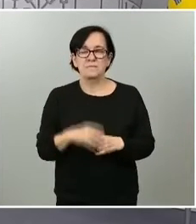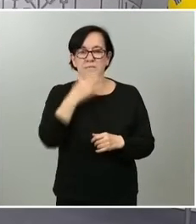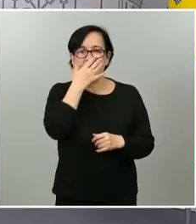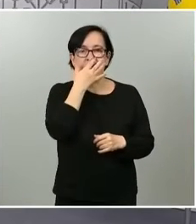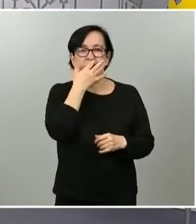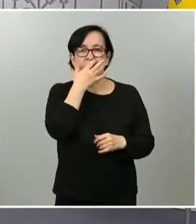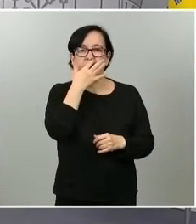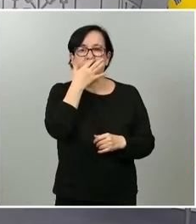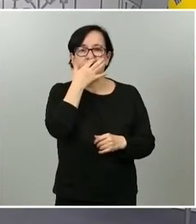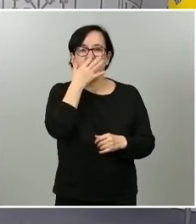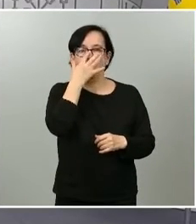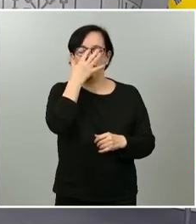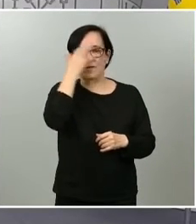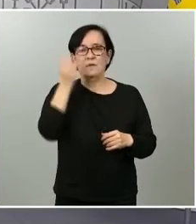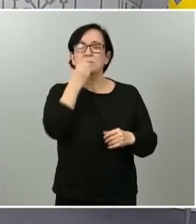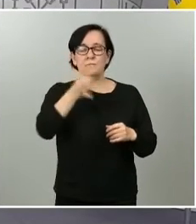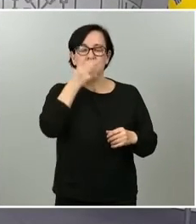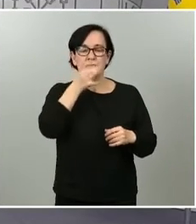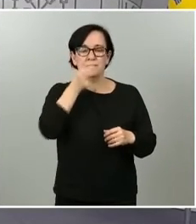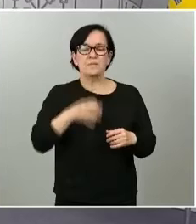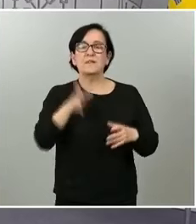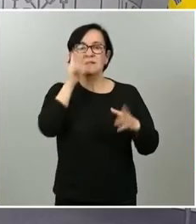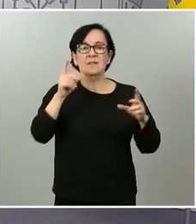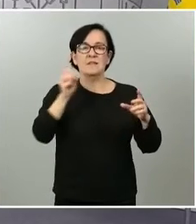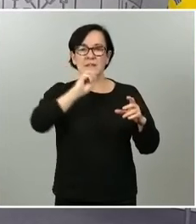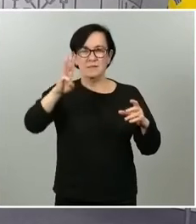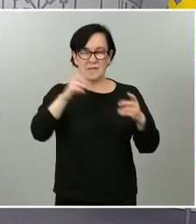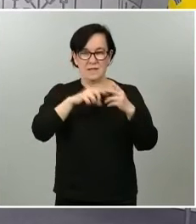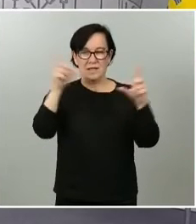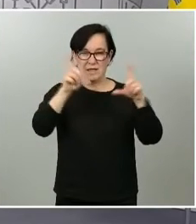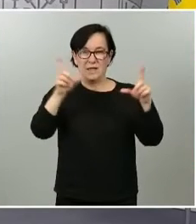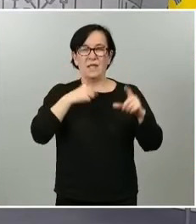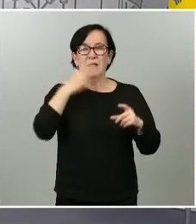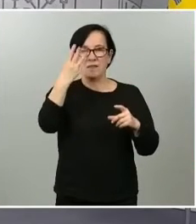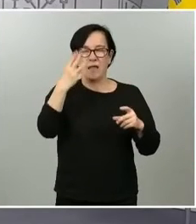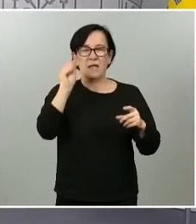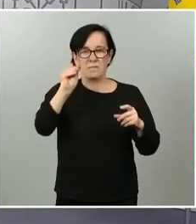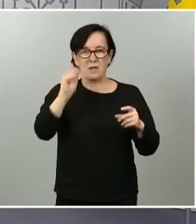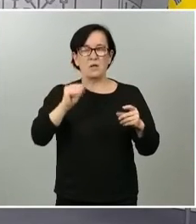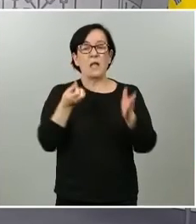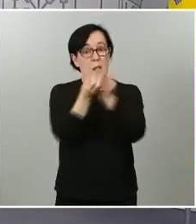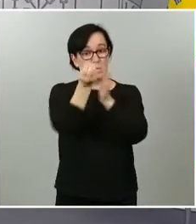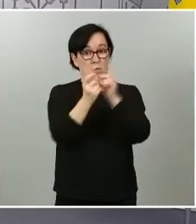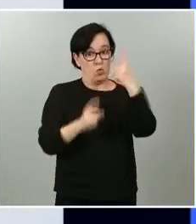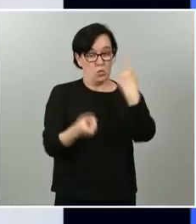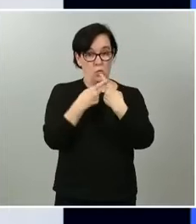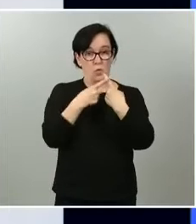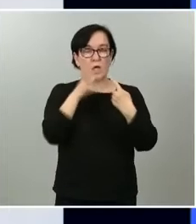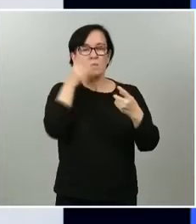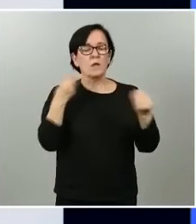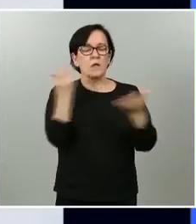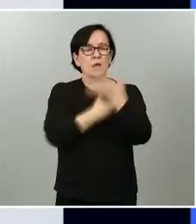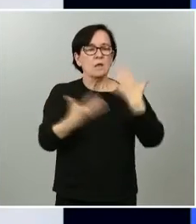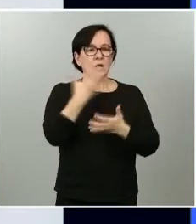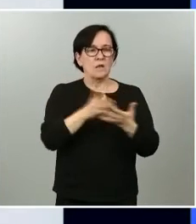Buenas tardes Víctor Casas de 13 Televisión tres preguntas una para la ministra portavoz cómo se conjugan las llamadas a la